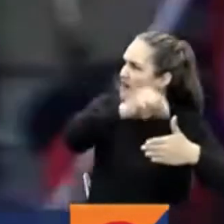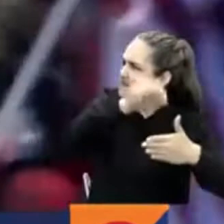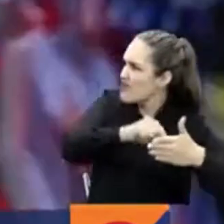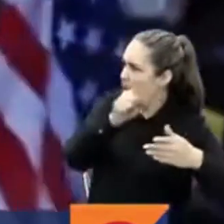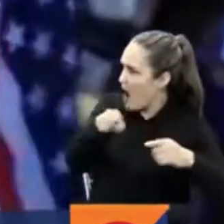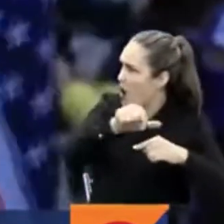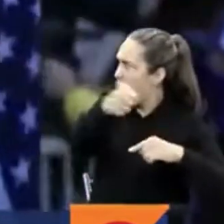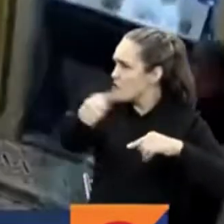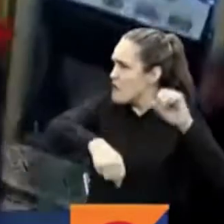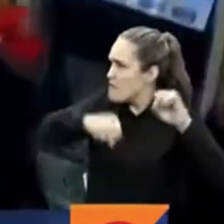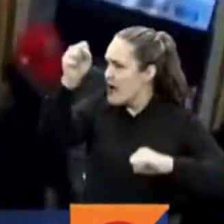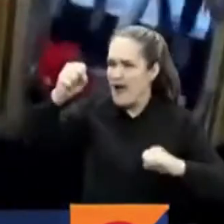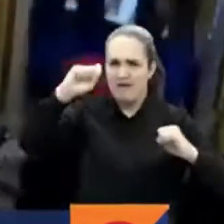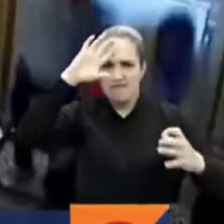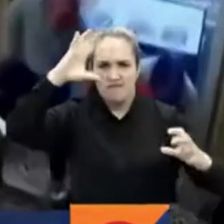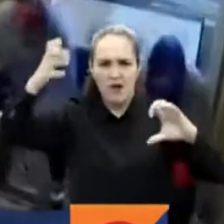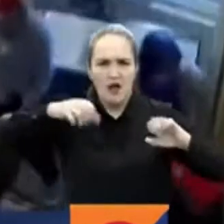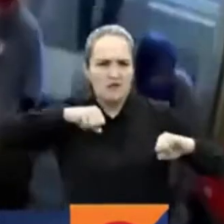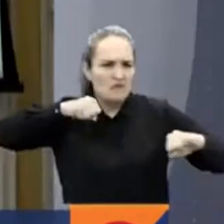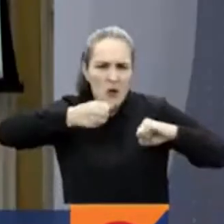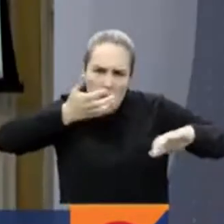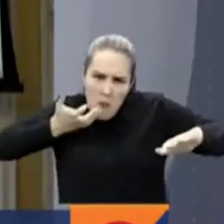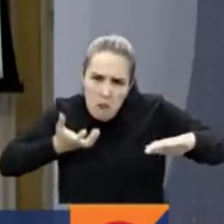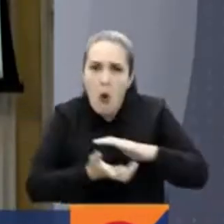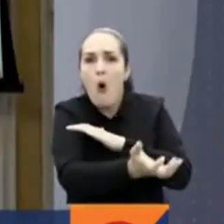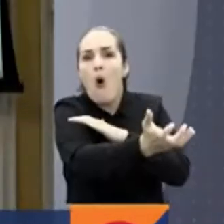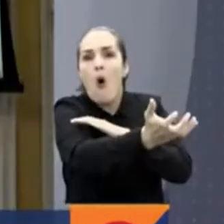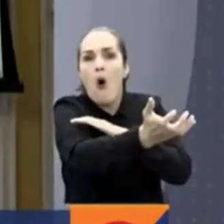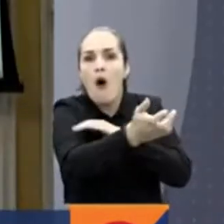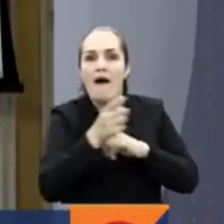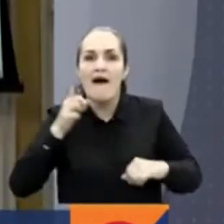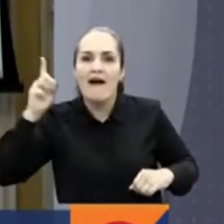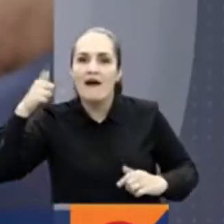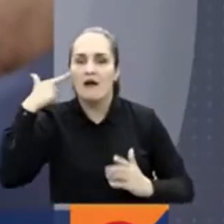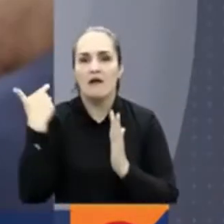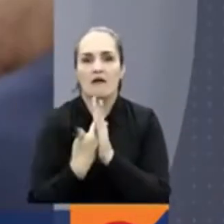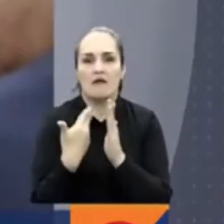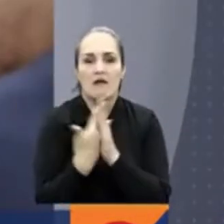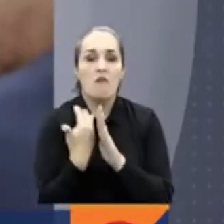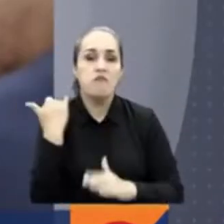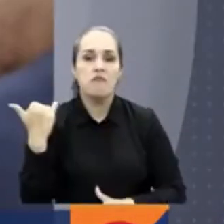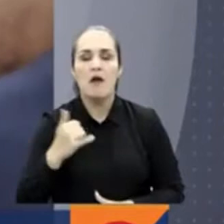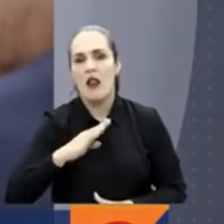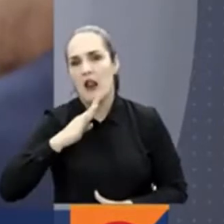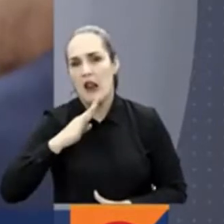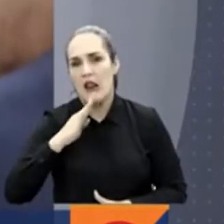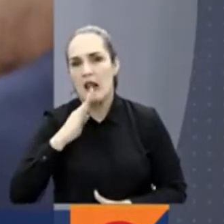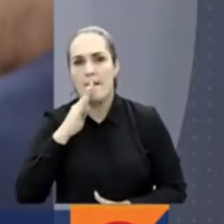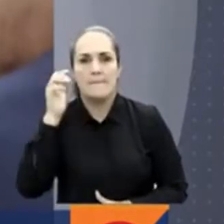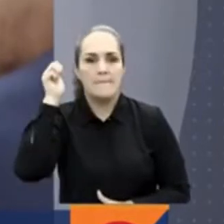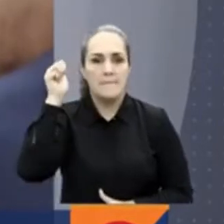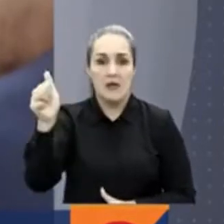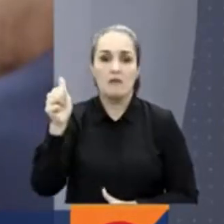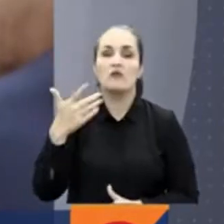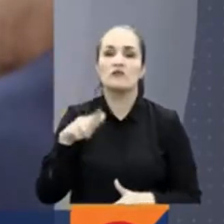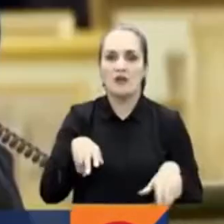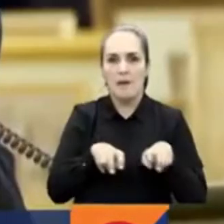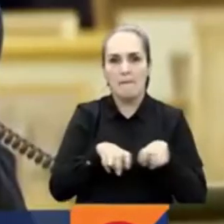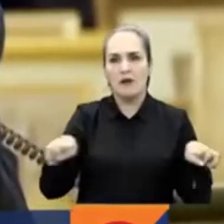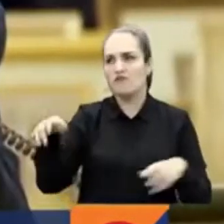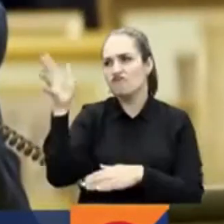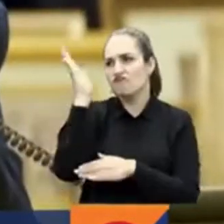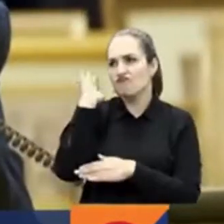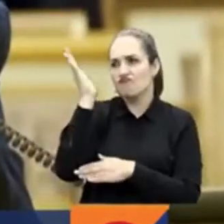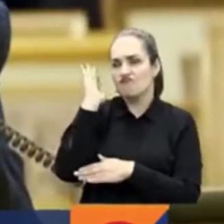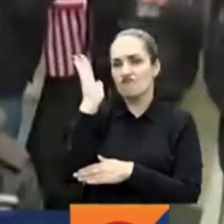en el corazón de las leyes de los Estados Unidos es parte de la evidencia documental presentada por el panel bipartidista de legisladores